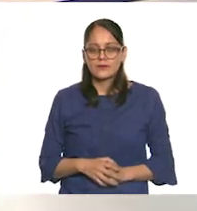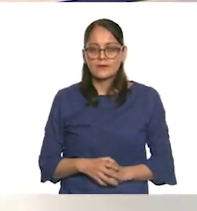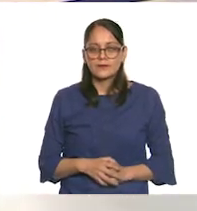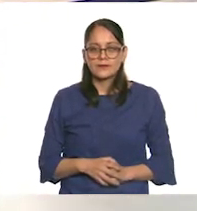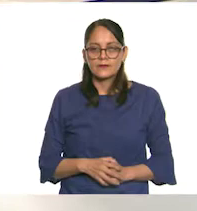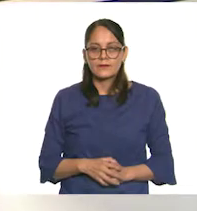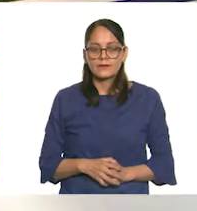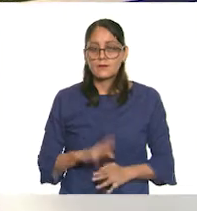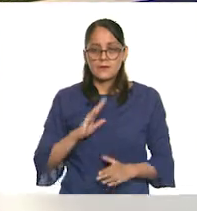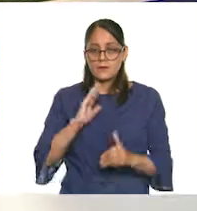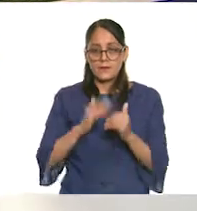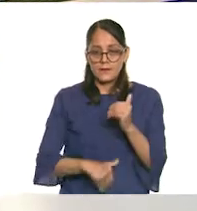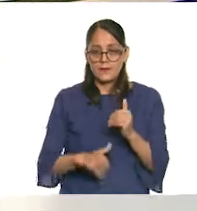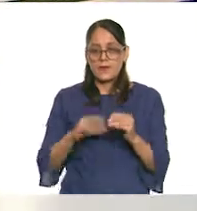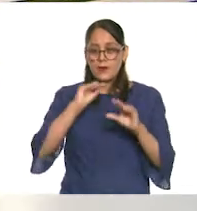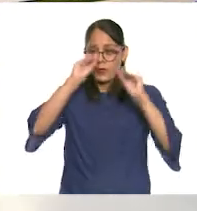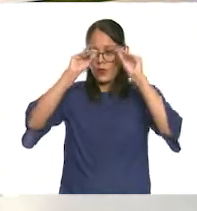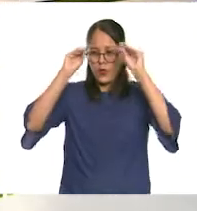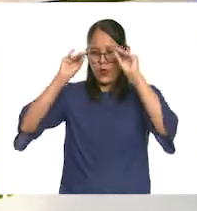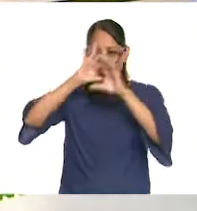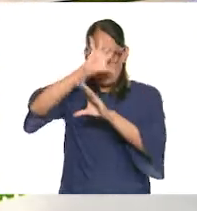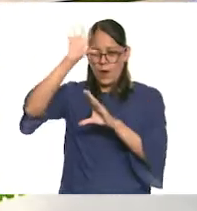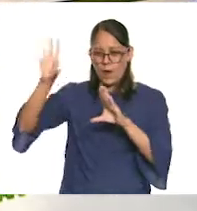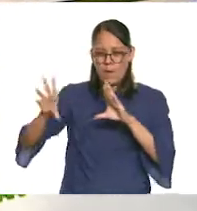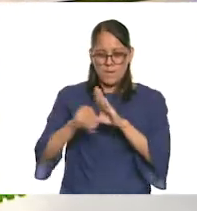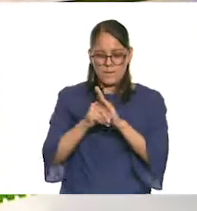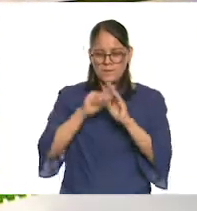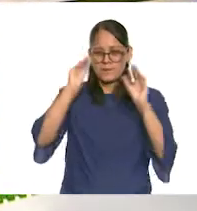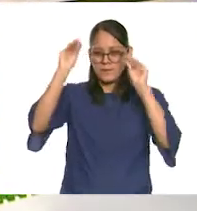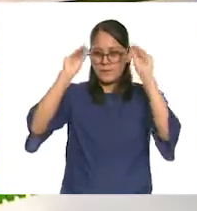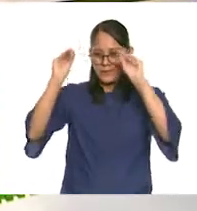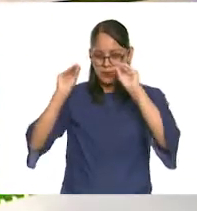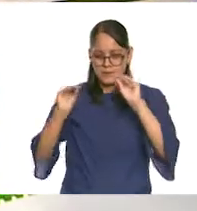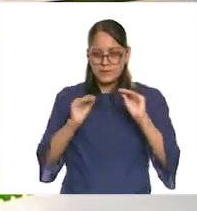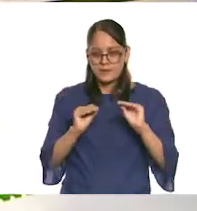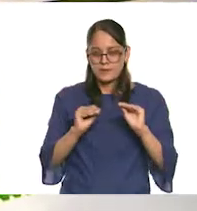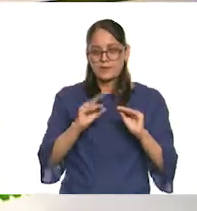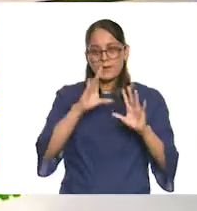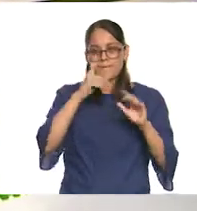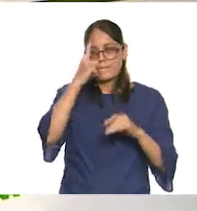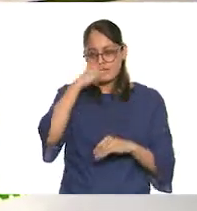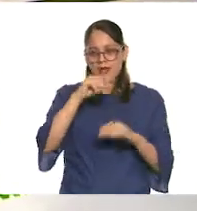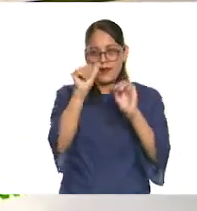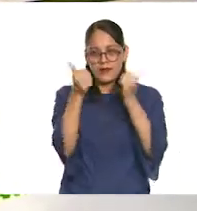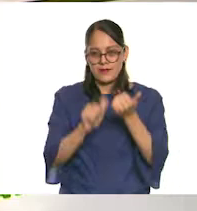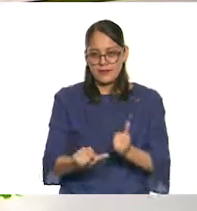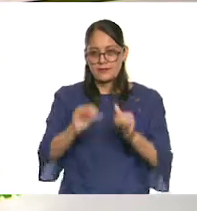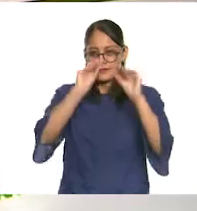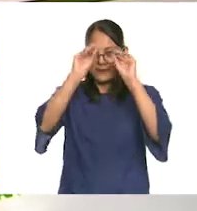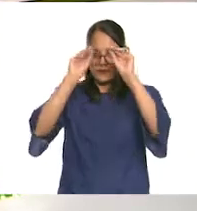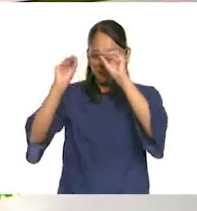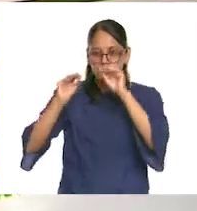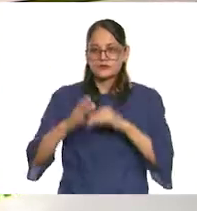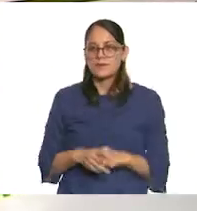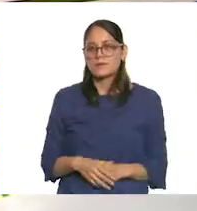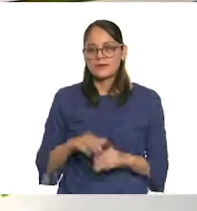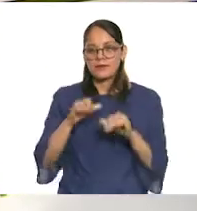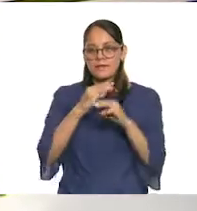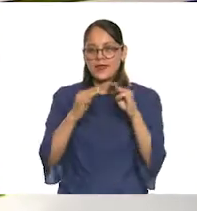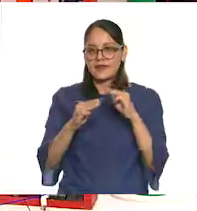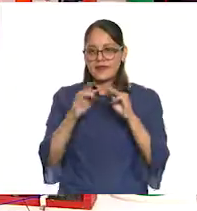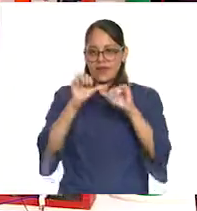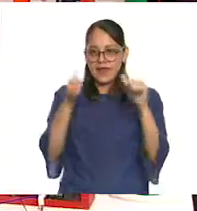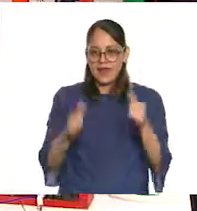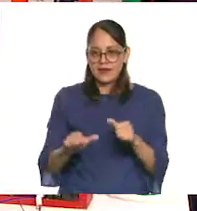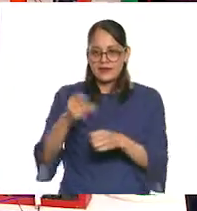Hasta terminar de colocar todos nuestros elementos de la instalación artística de artes de cuarto grado.